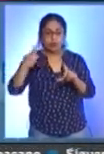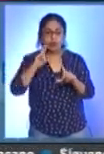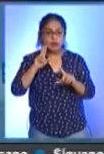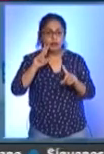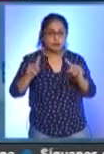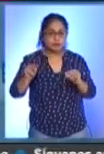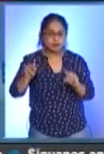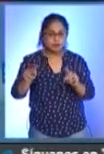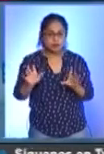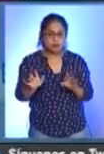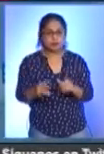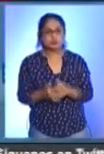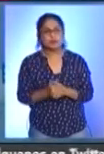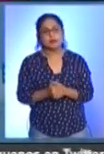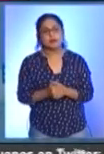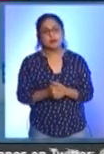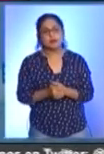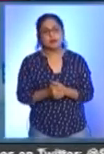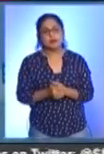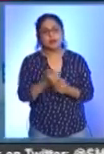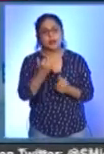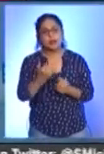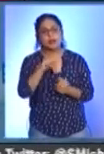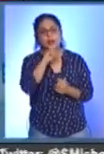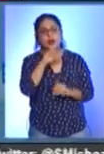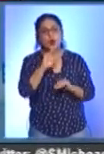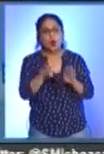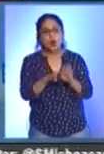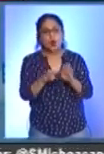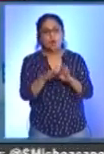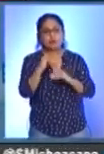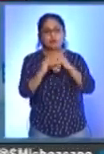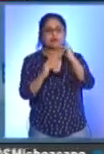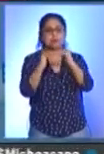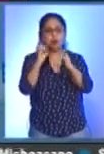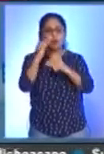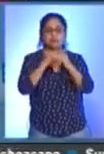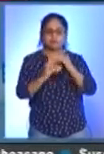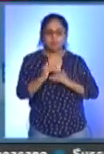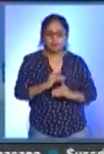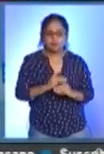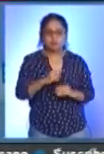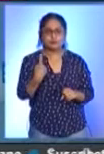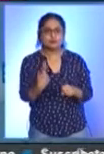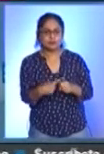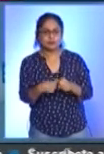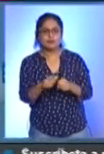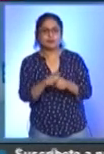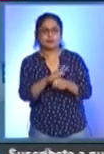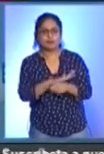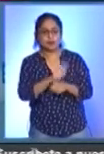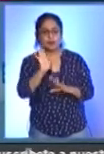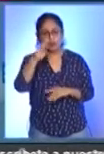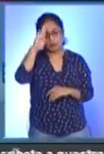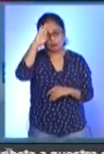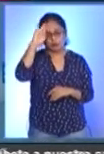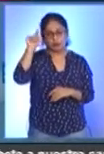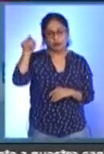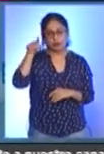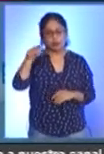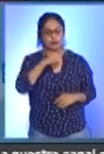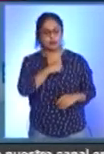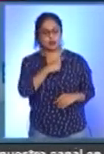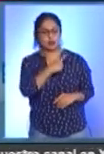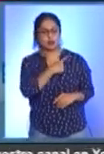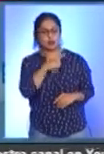de cómo evoluciona la enfermedad. Yo considero que la Secretaría de Salud hará